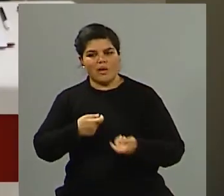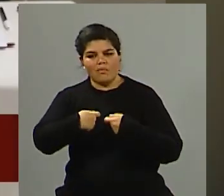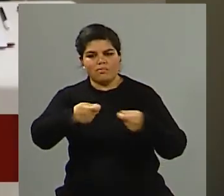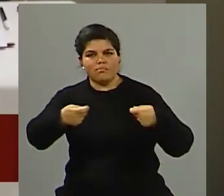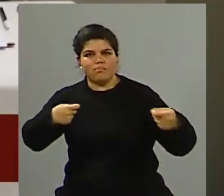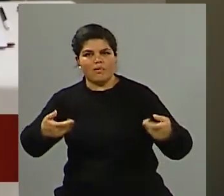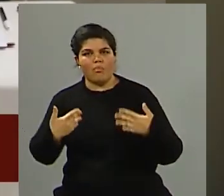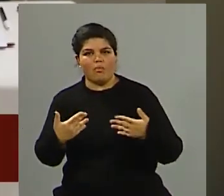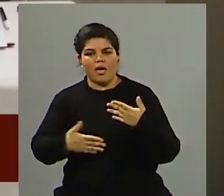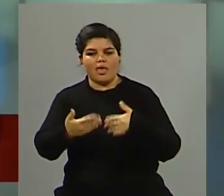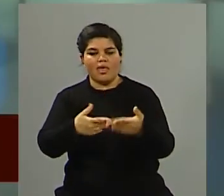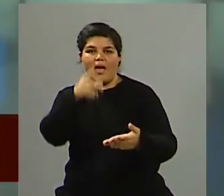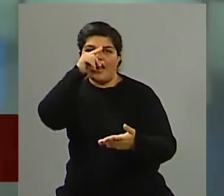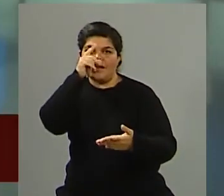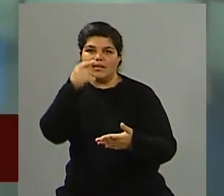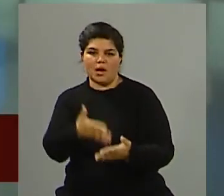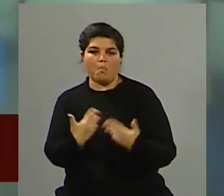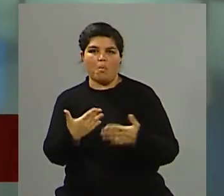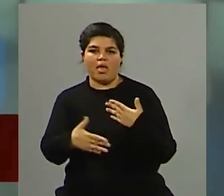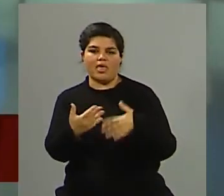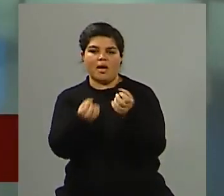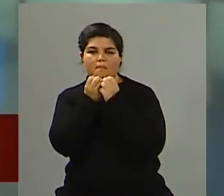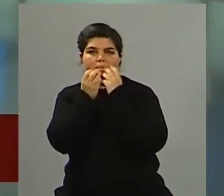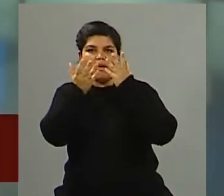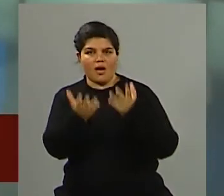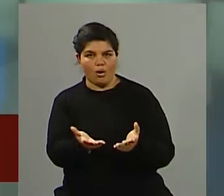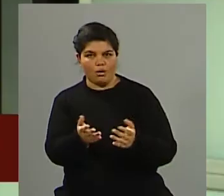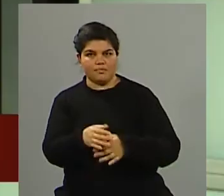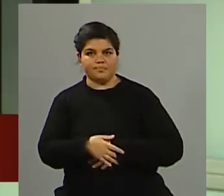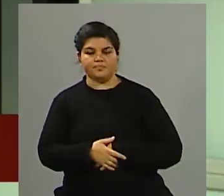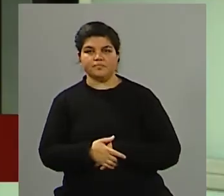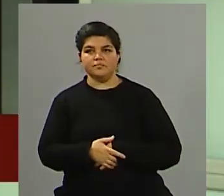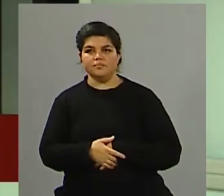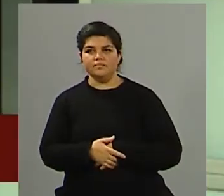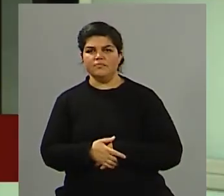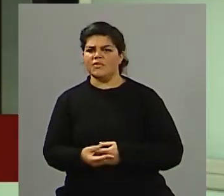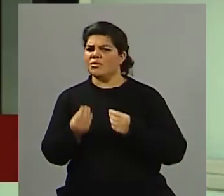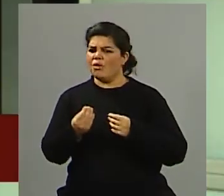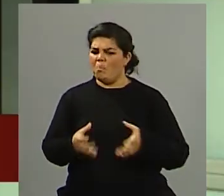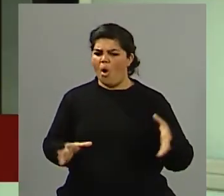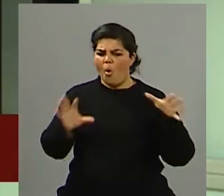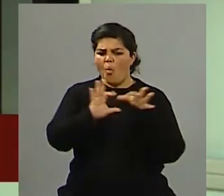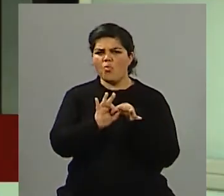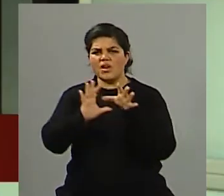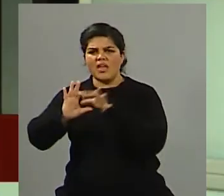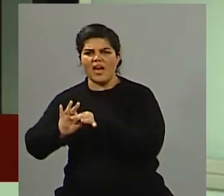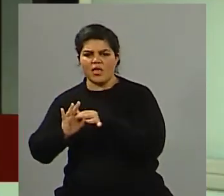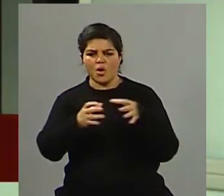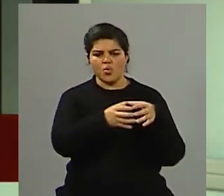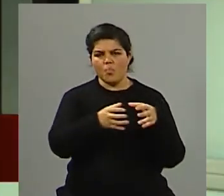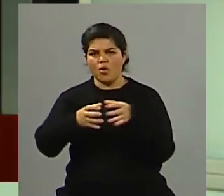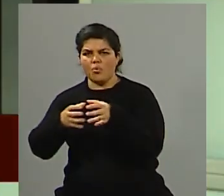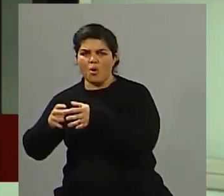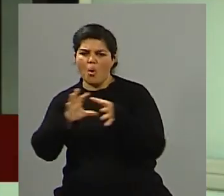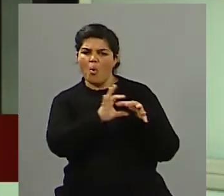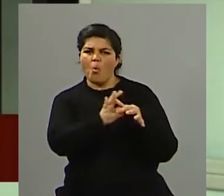desarrolle y crezca. Bueno, ¿cómo se logra esa unidad en estos tiempos en donde las internas por ahí son fuertes